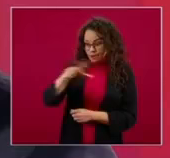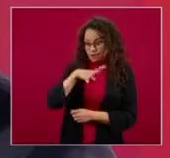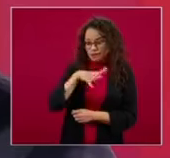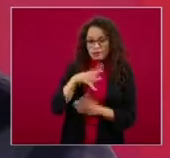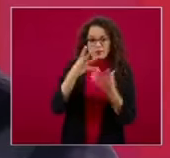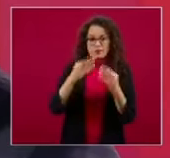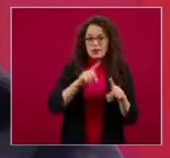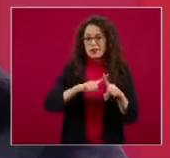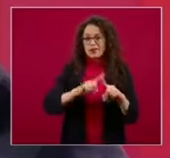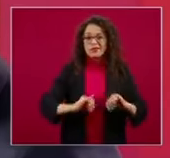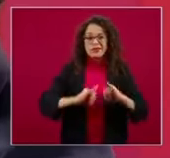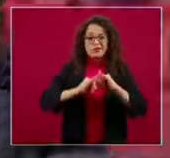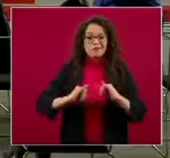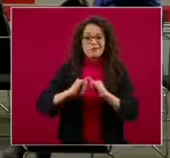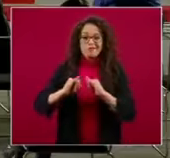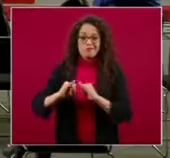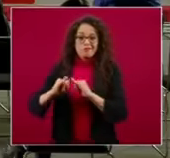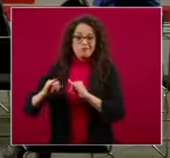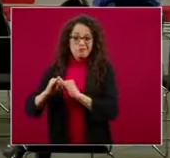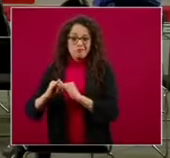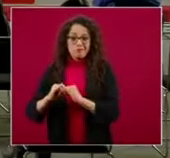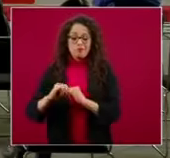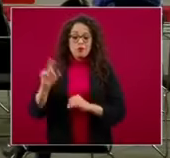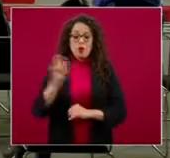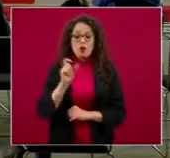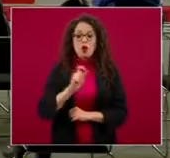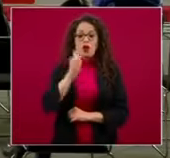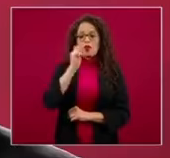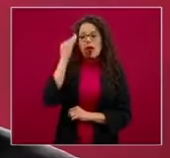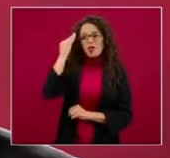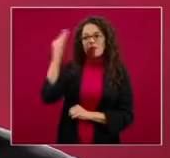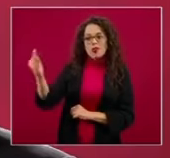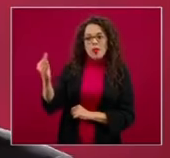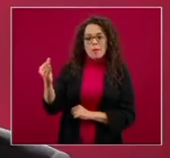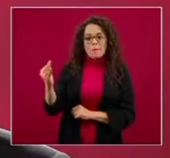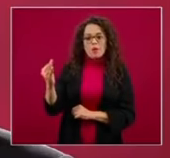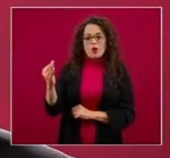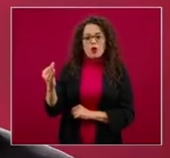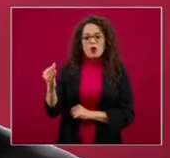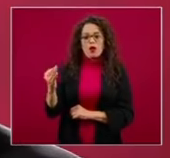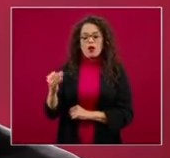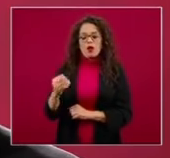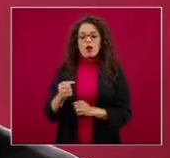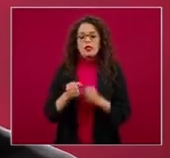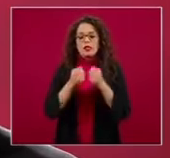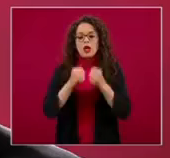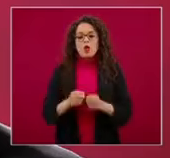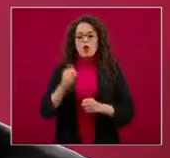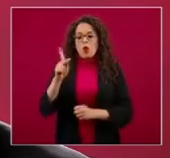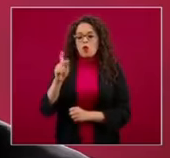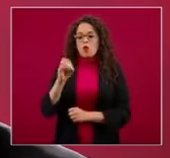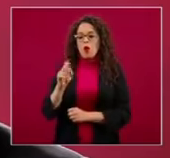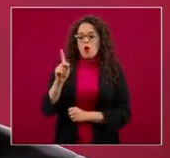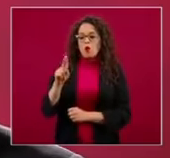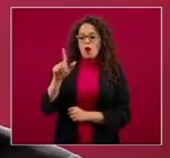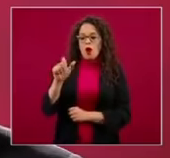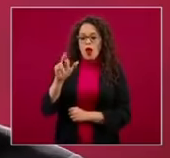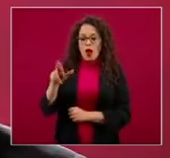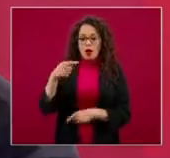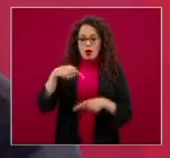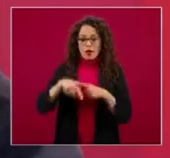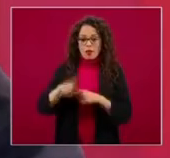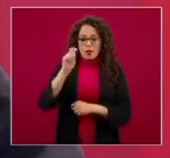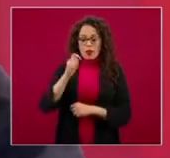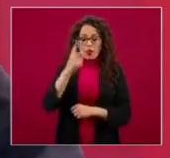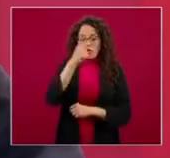instituciones cuando vino la época del seguro popular formalmente llamada régimen de protección social en salud que inició en el